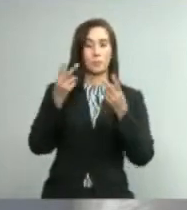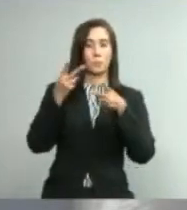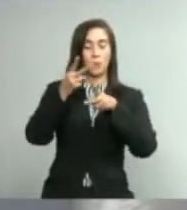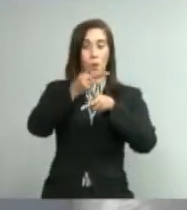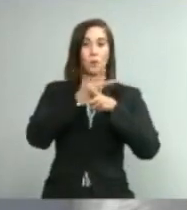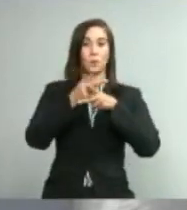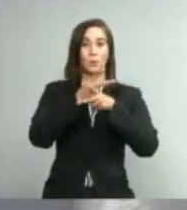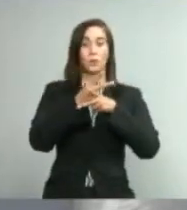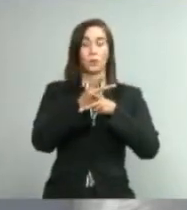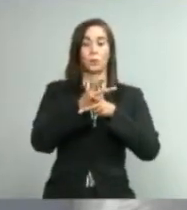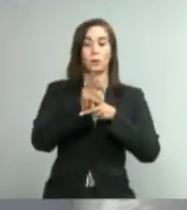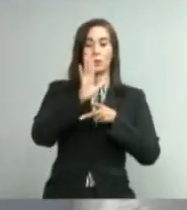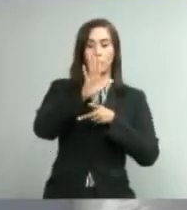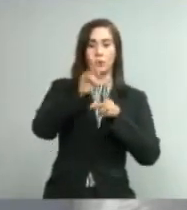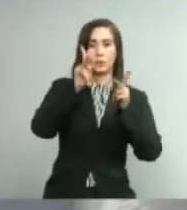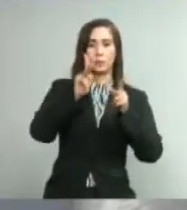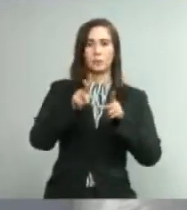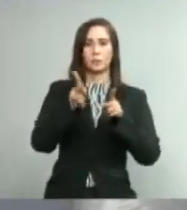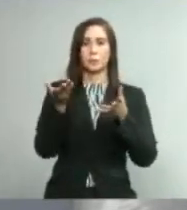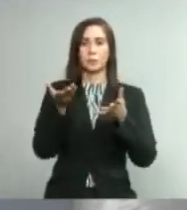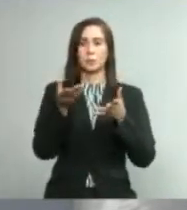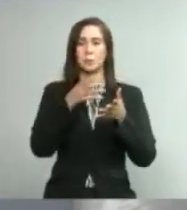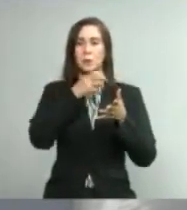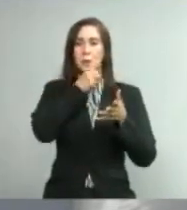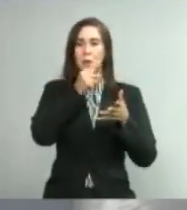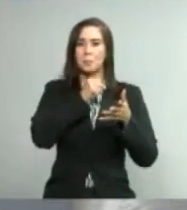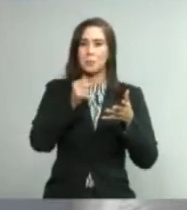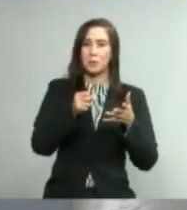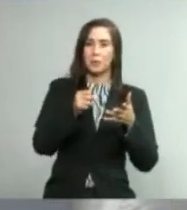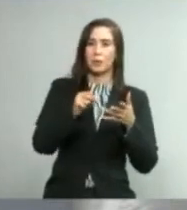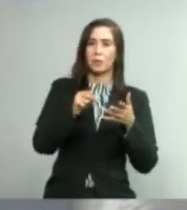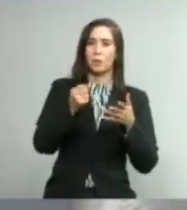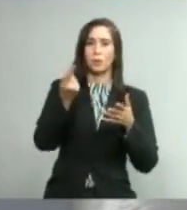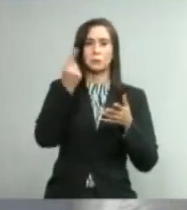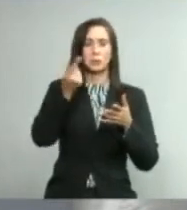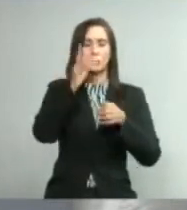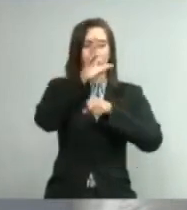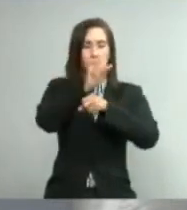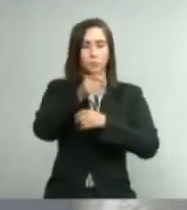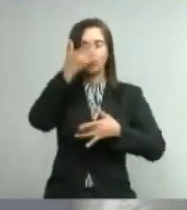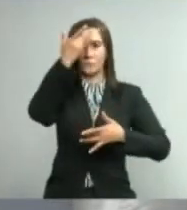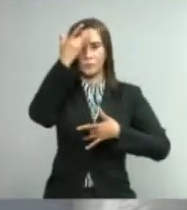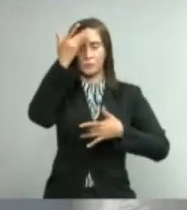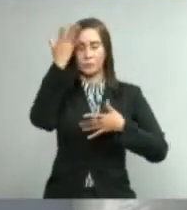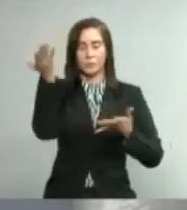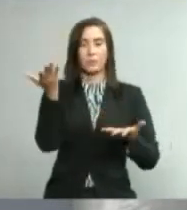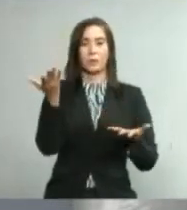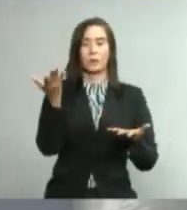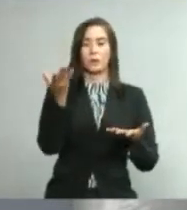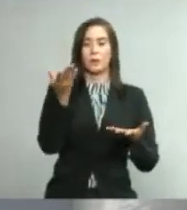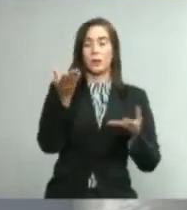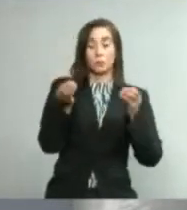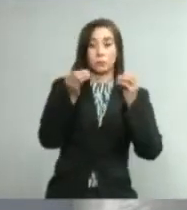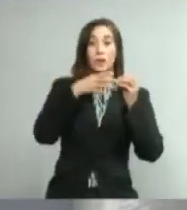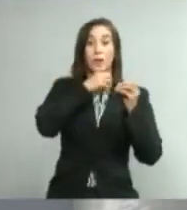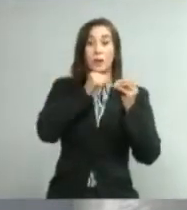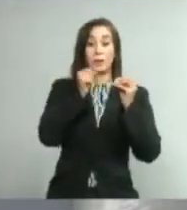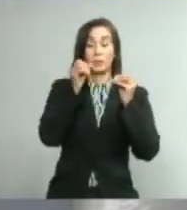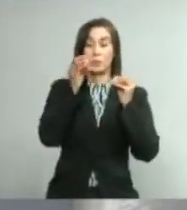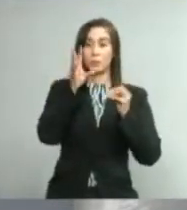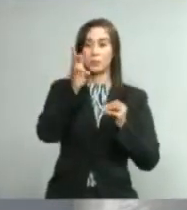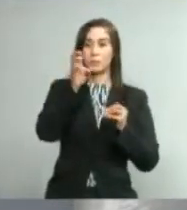susceptibles y vulnerables como son mayores de 60 años,